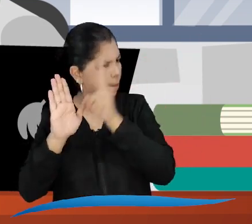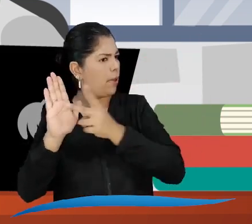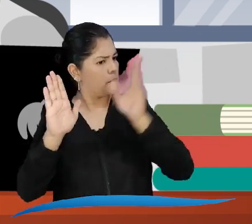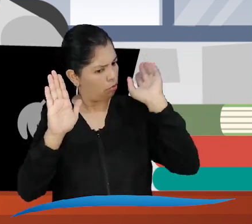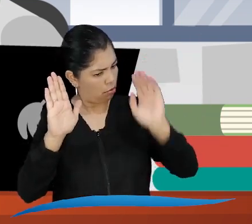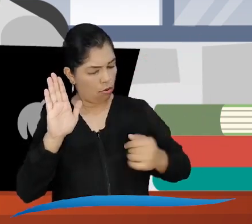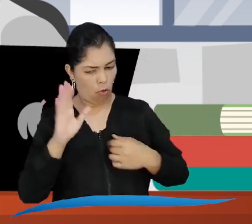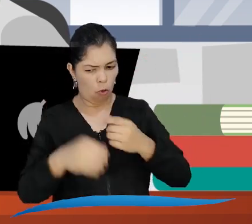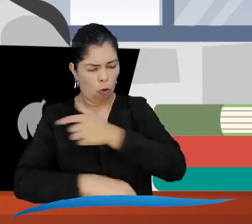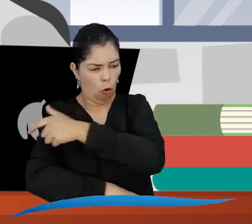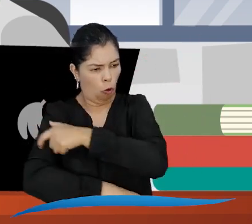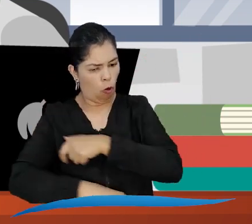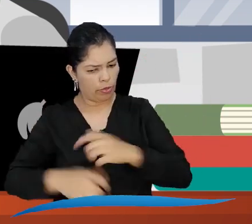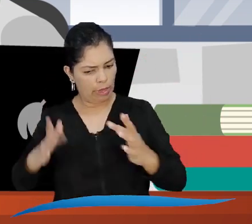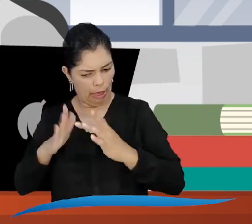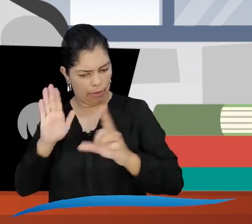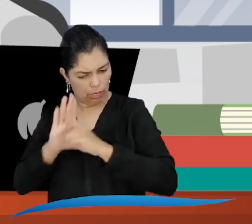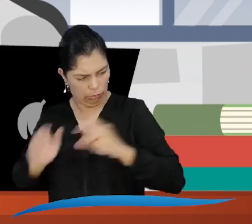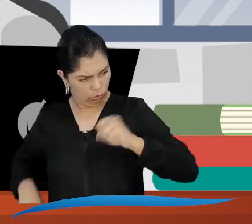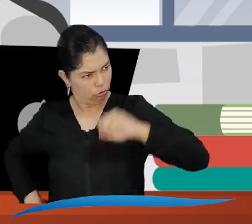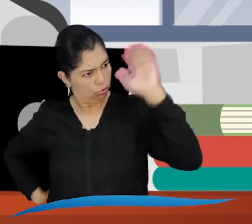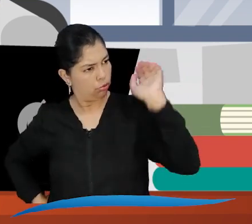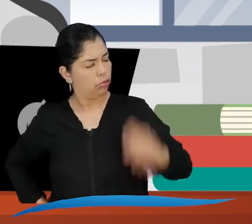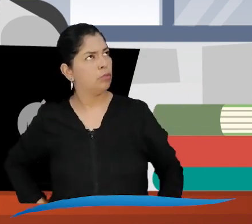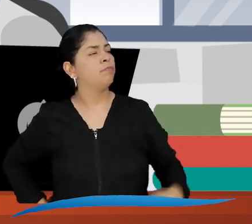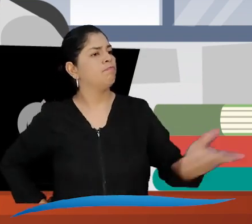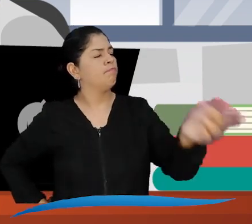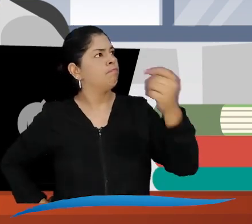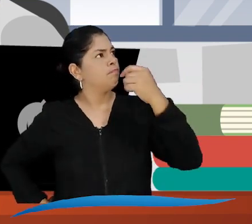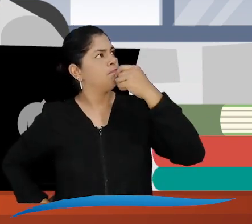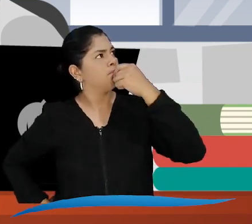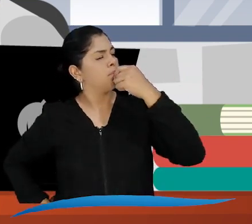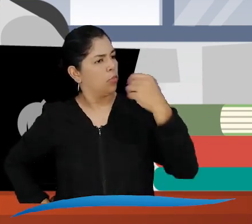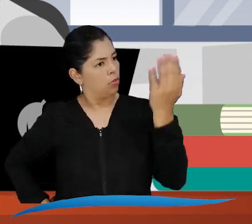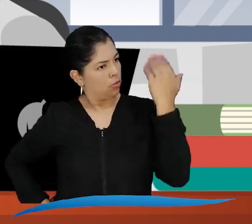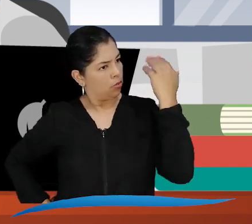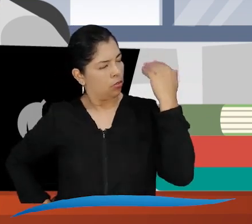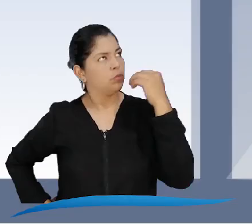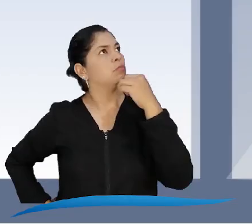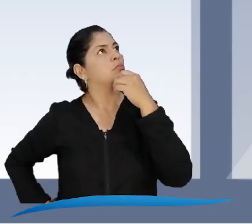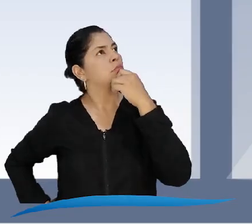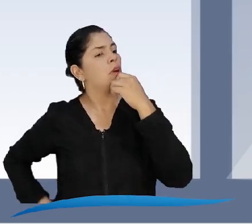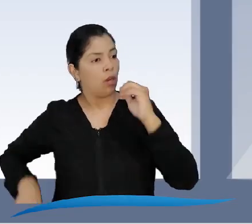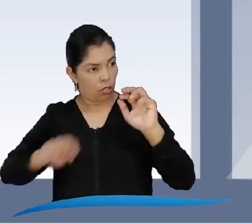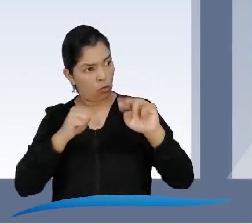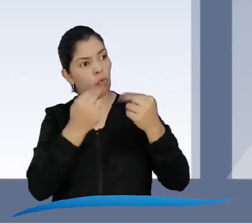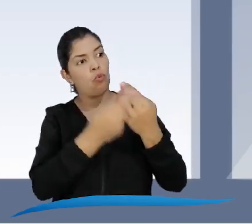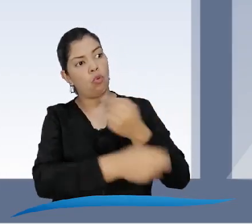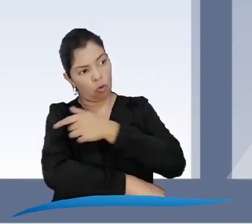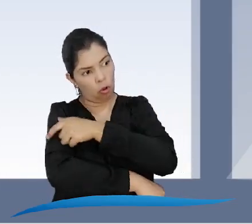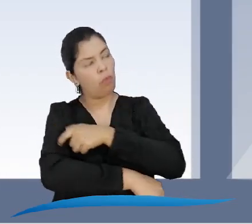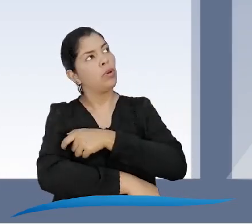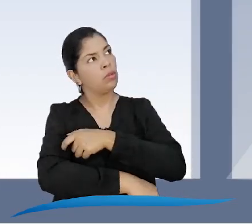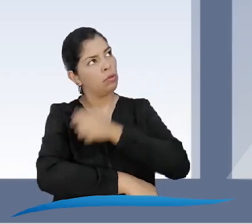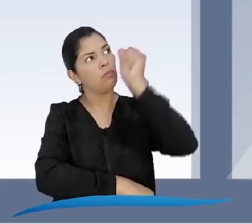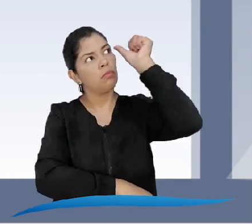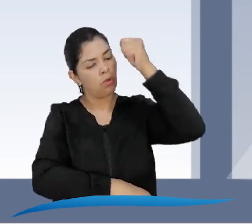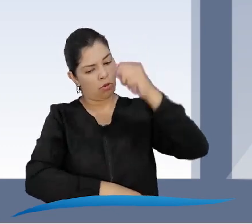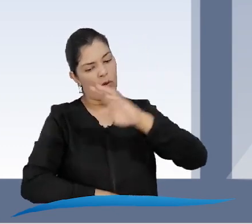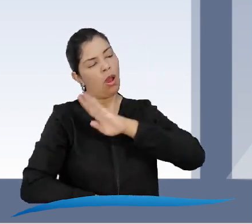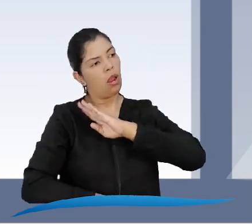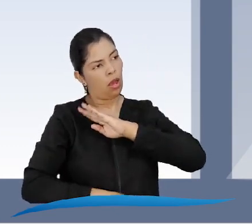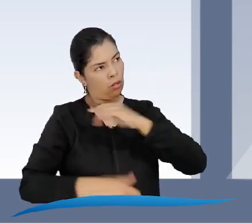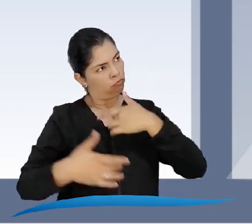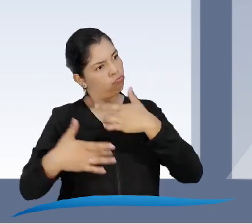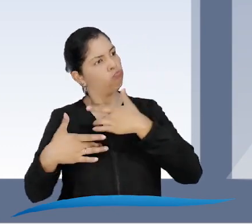la ley. ¿No ve que acá somos gente seria y cumplidora de la ley? Ni más faltaba, para no ir más lejos. Si mal no me